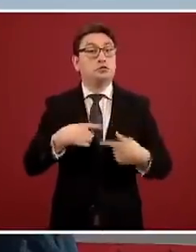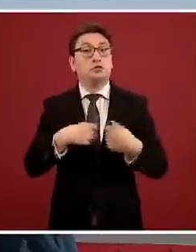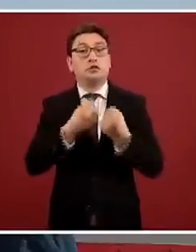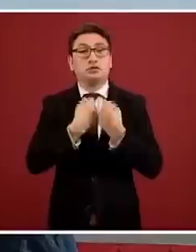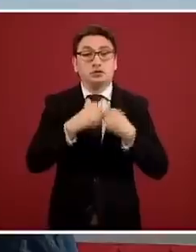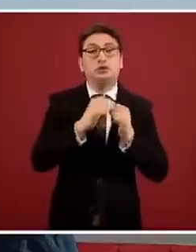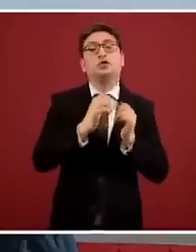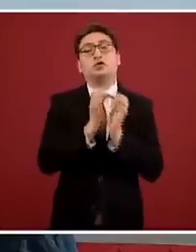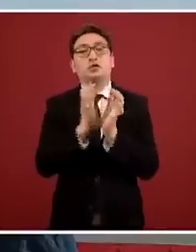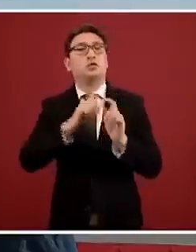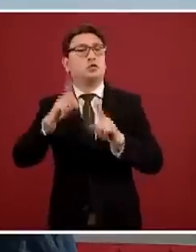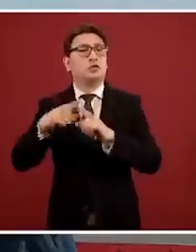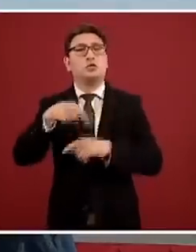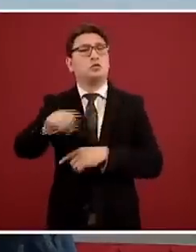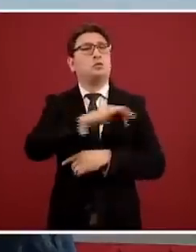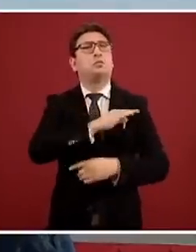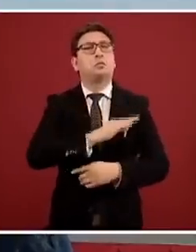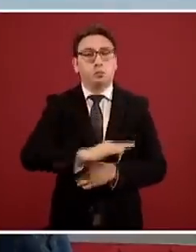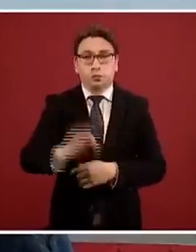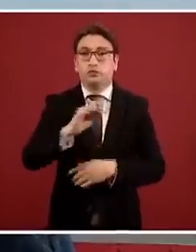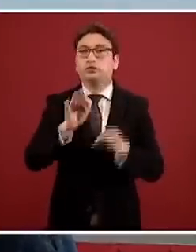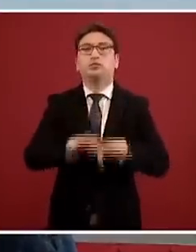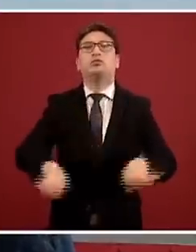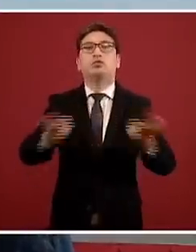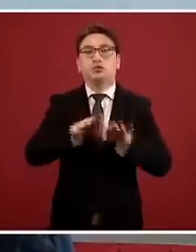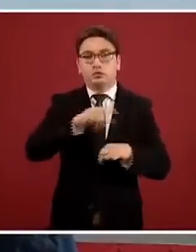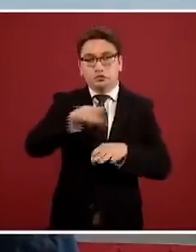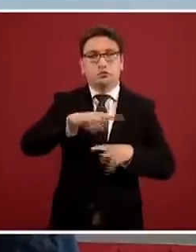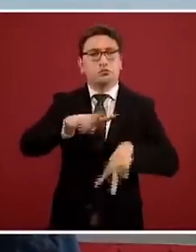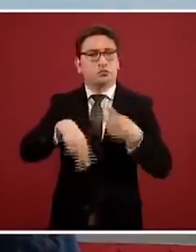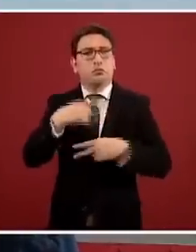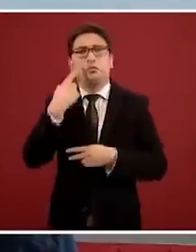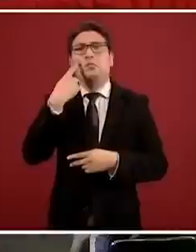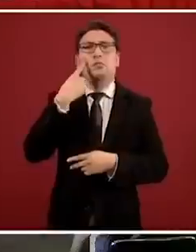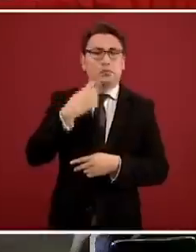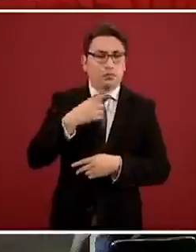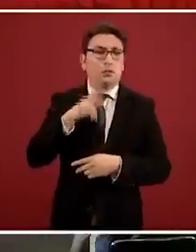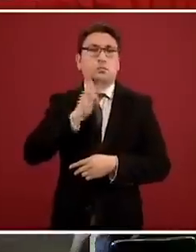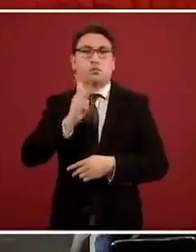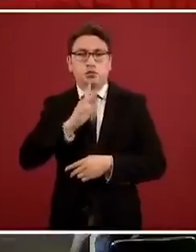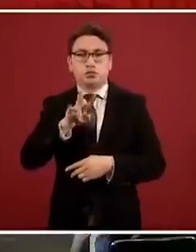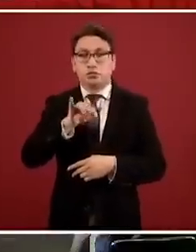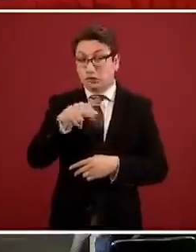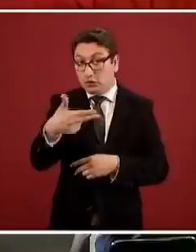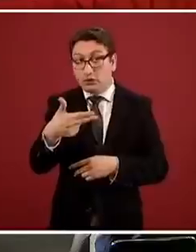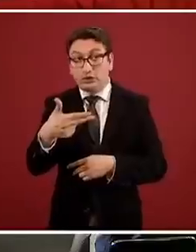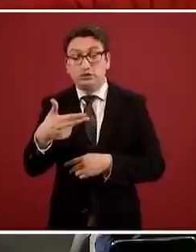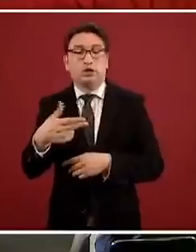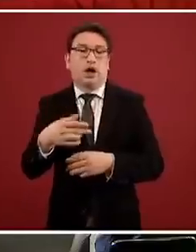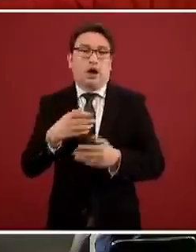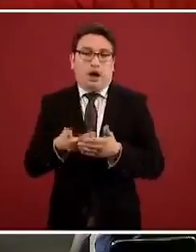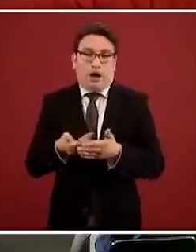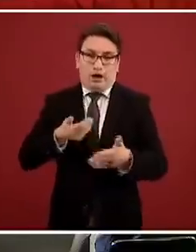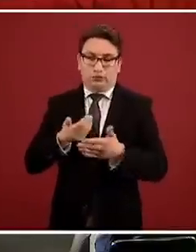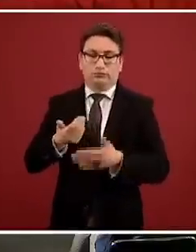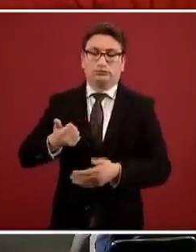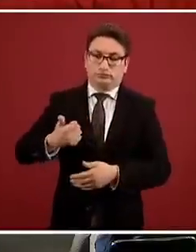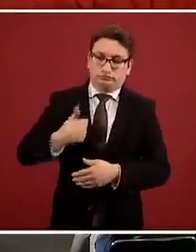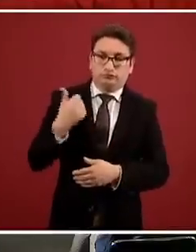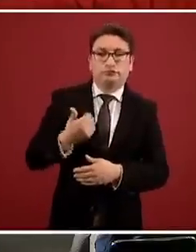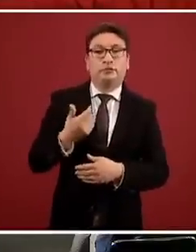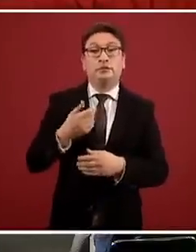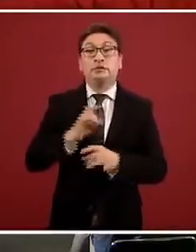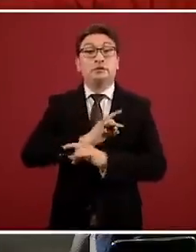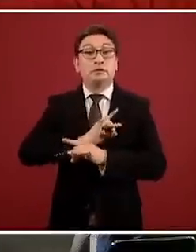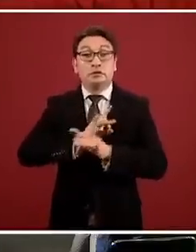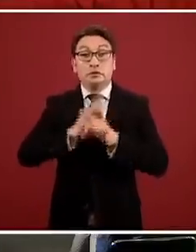muy importante que se identifique tempranamente la condición de portador del VIH y en caso